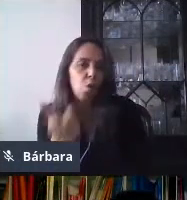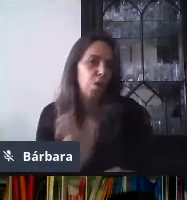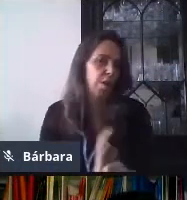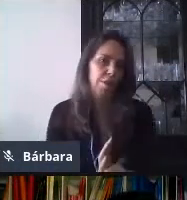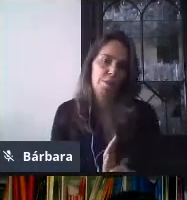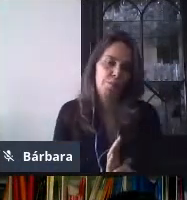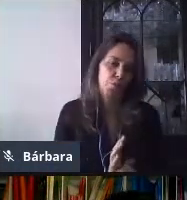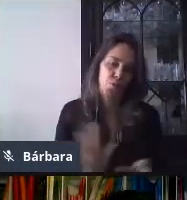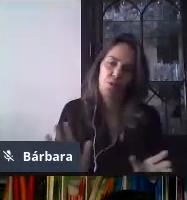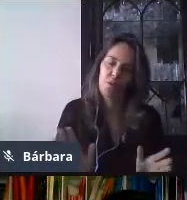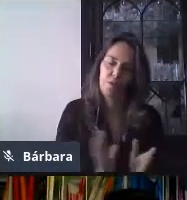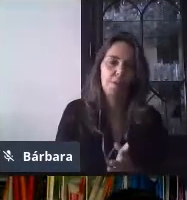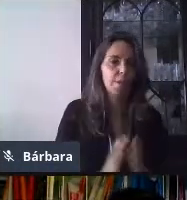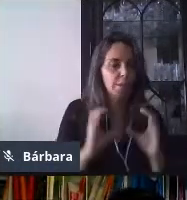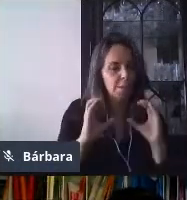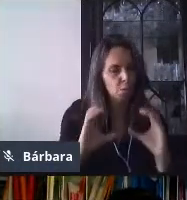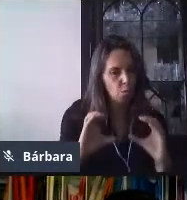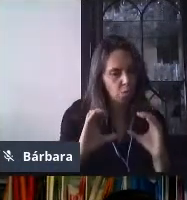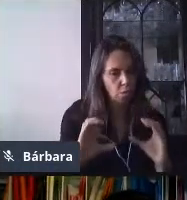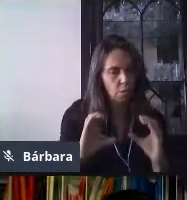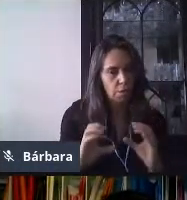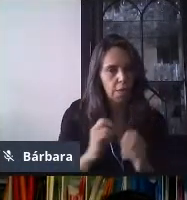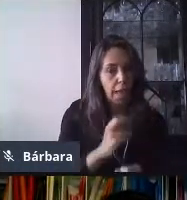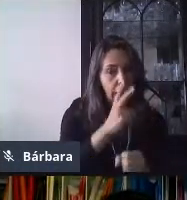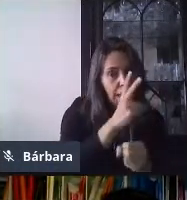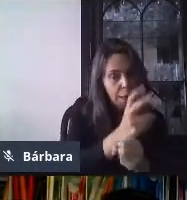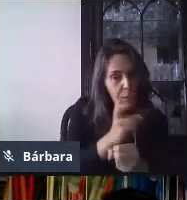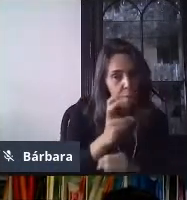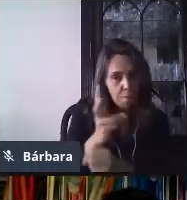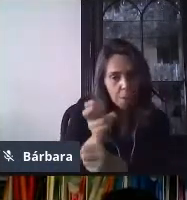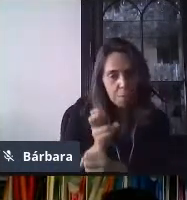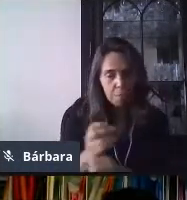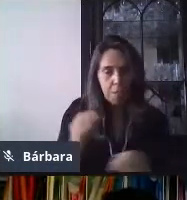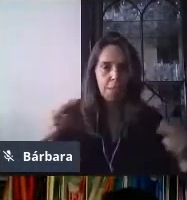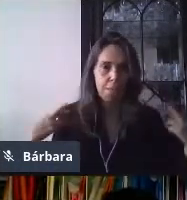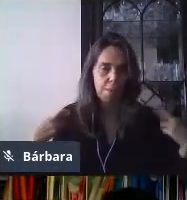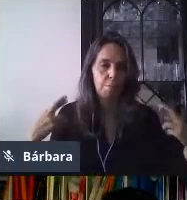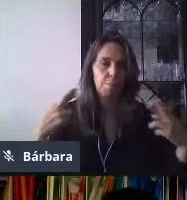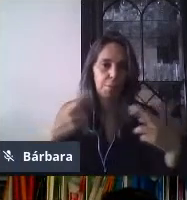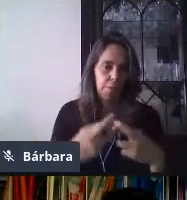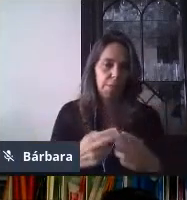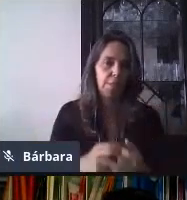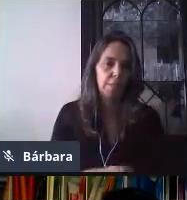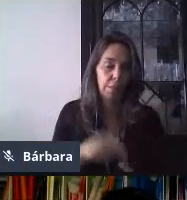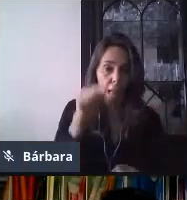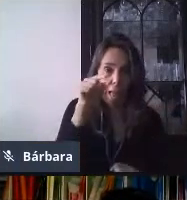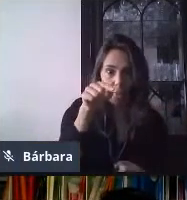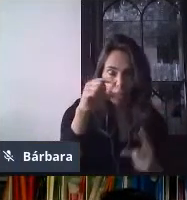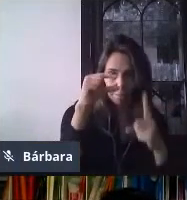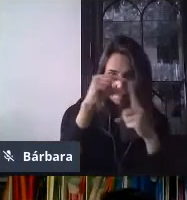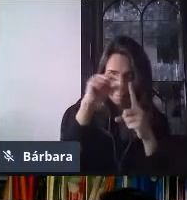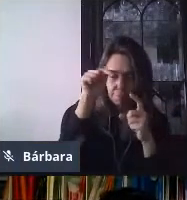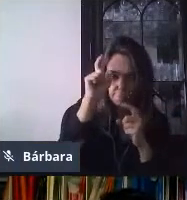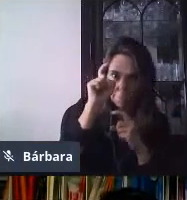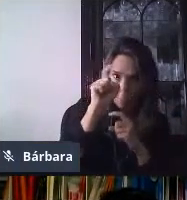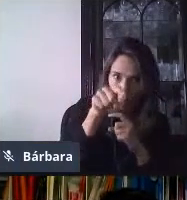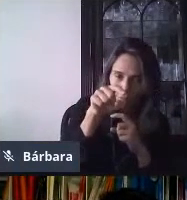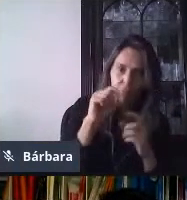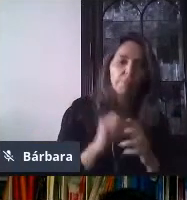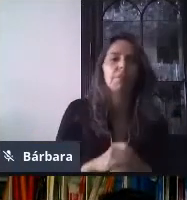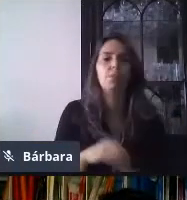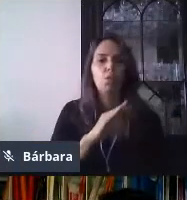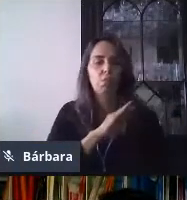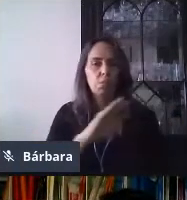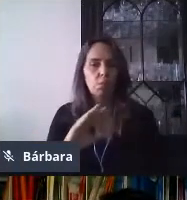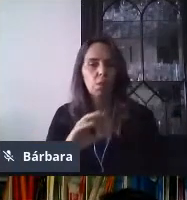editar el contenido del formulario que usted hiciera. Entonces, al igual que nos aparece en documentos de Google, nos va a mostrar esta